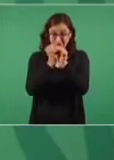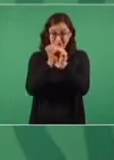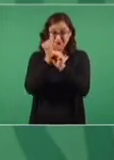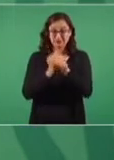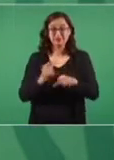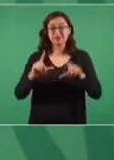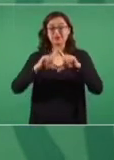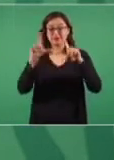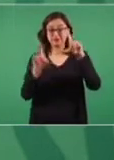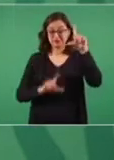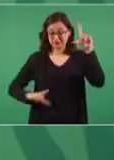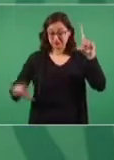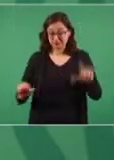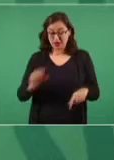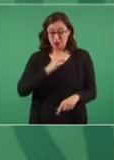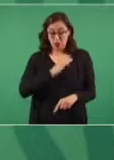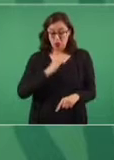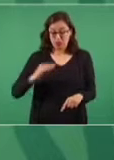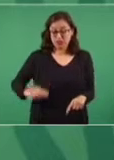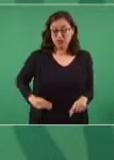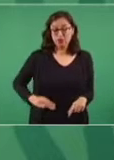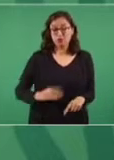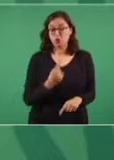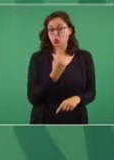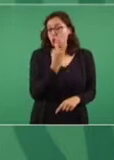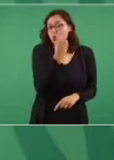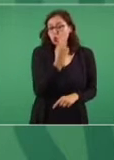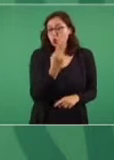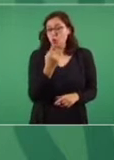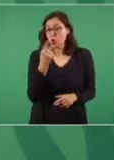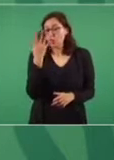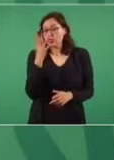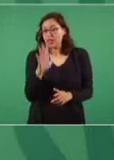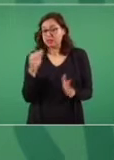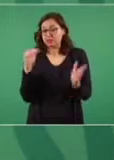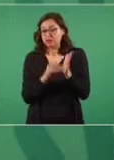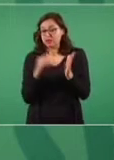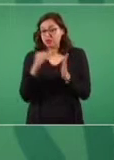tiene 10 mil millones de pesos de presupuesto al año,